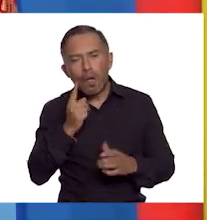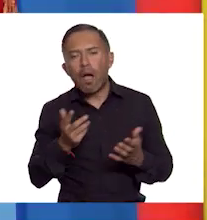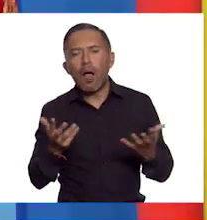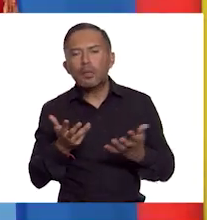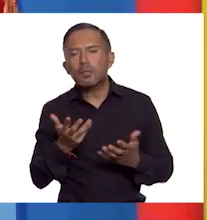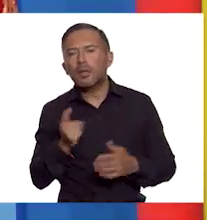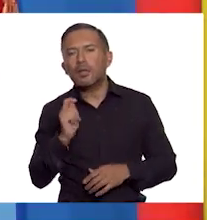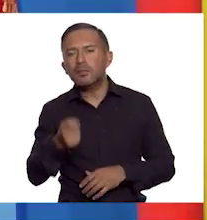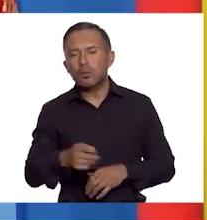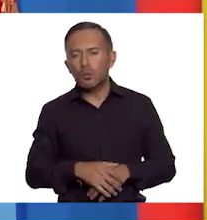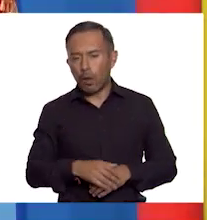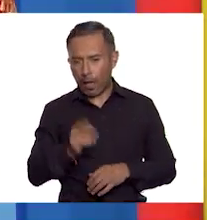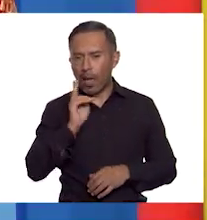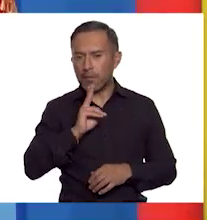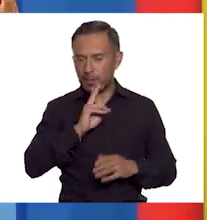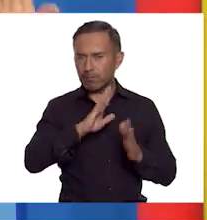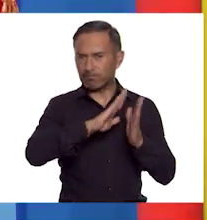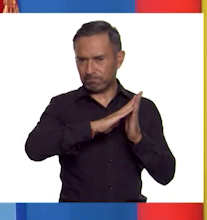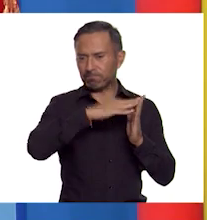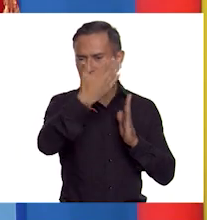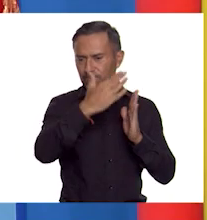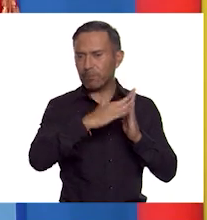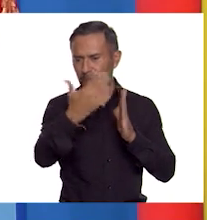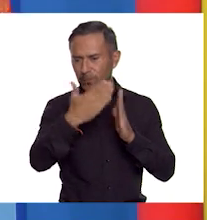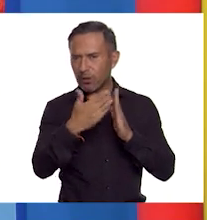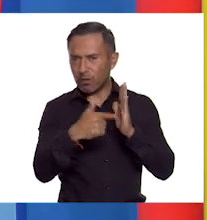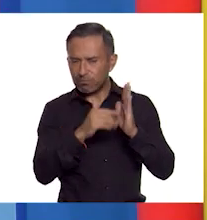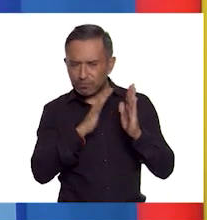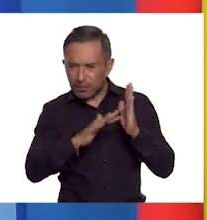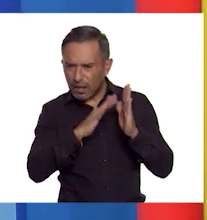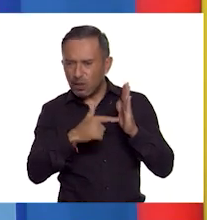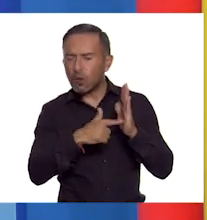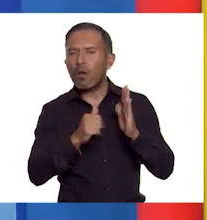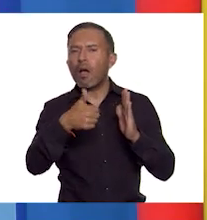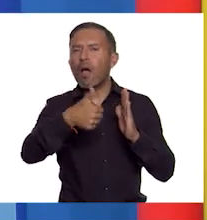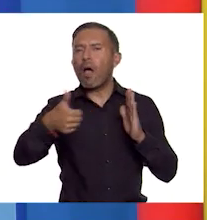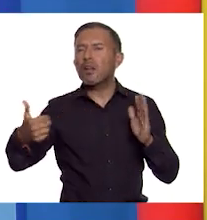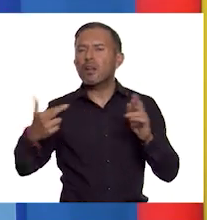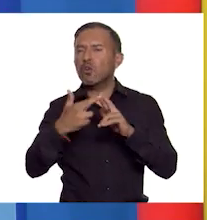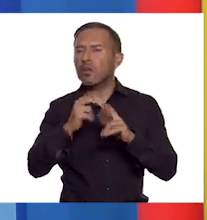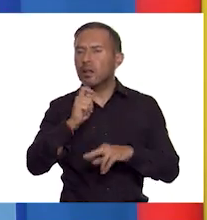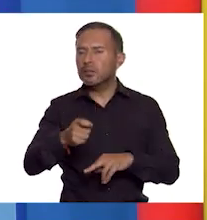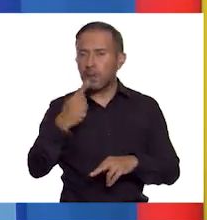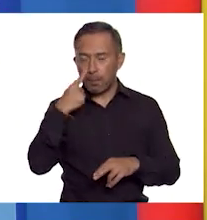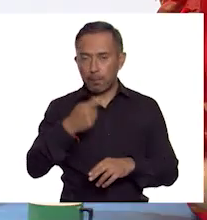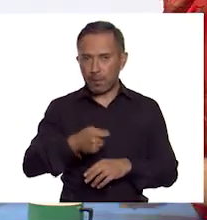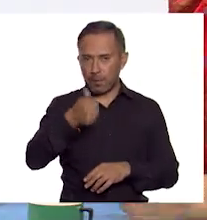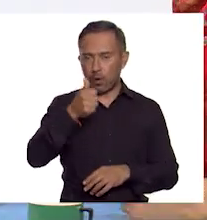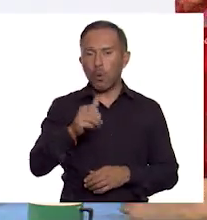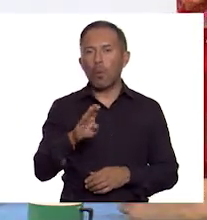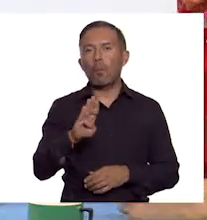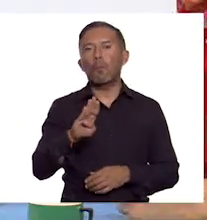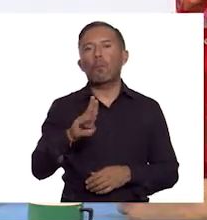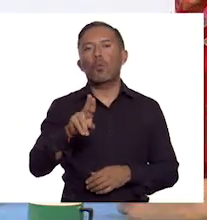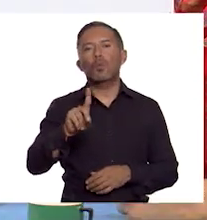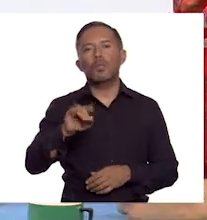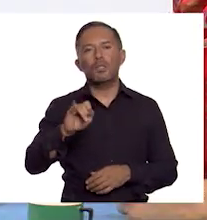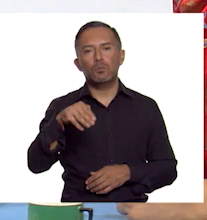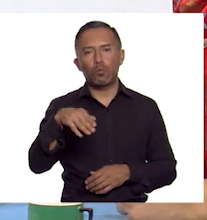destapando las pestañas para saber un poco más sobre cada religión? Empecemos con el budismo. ¿Me ayudas, Jenny? Claro que sí.